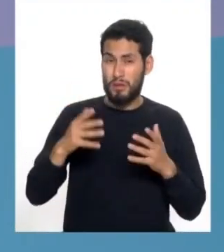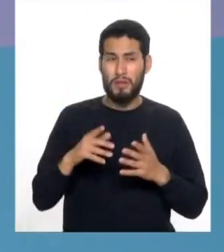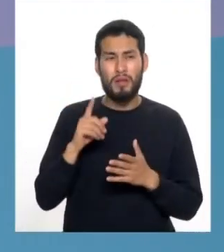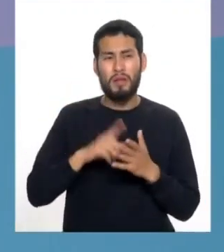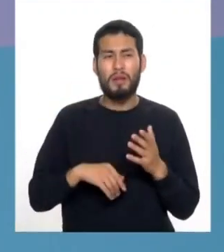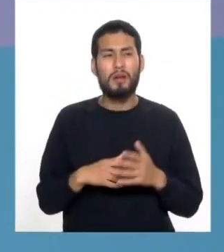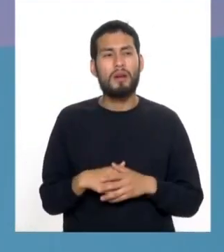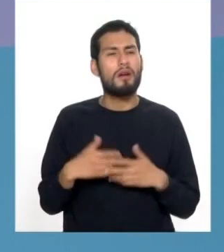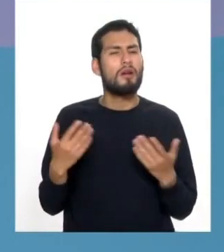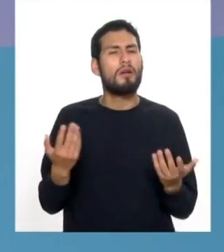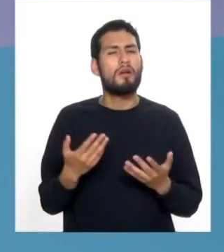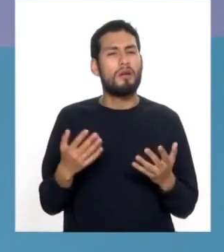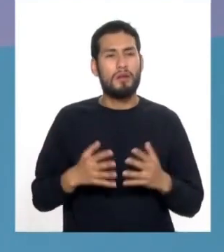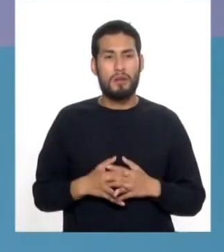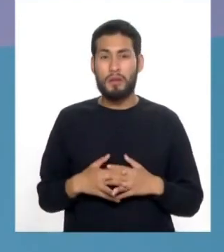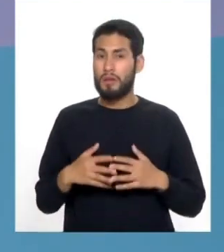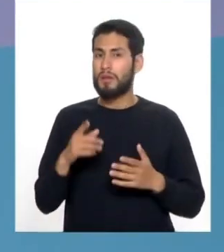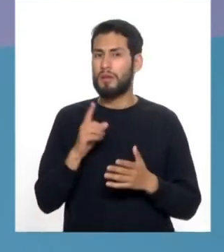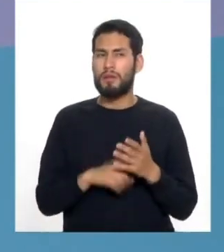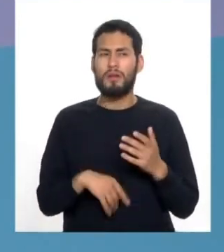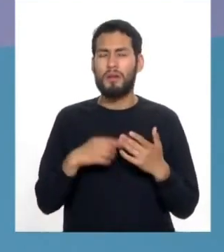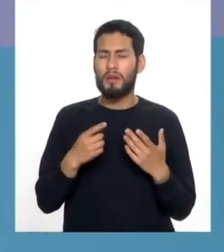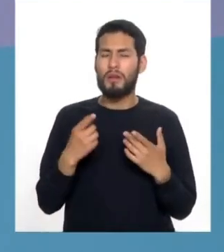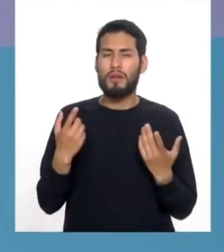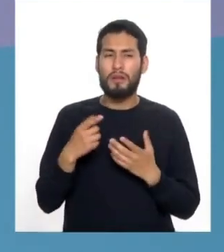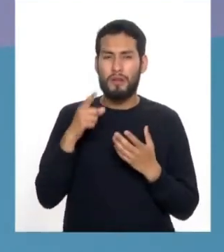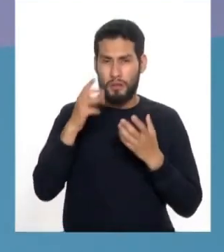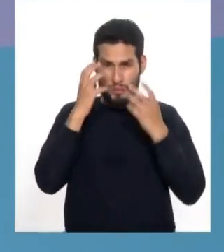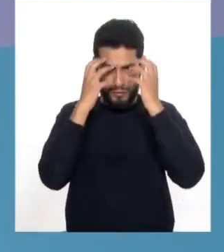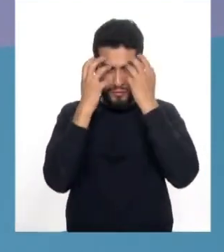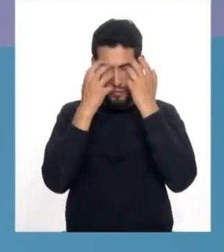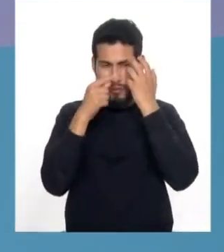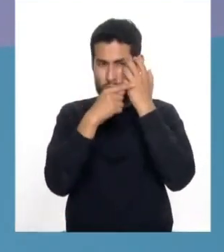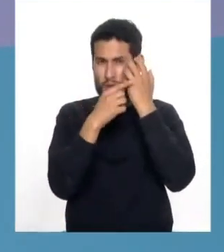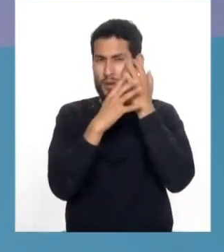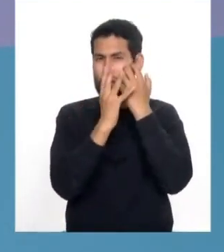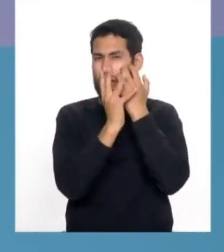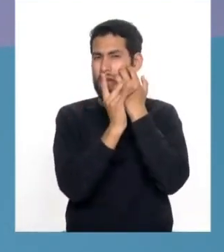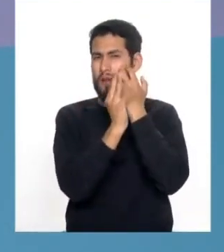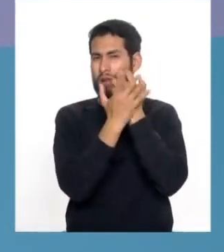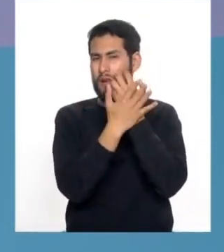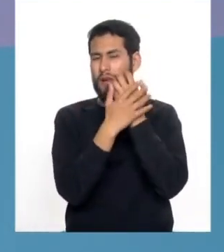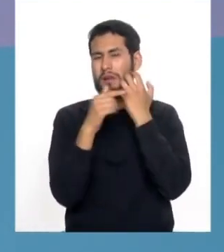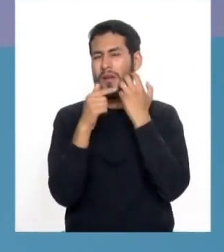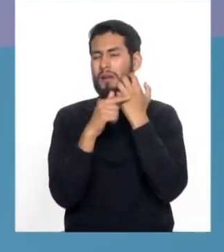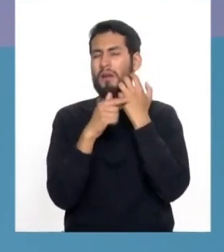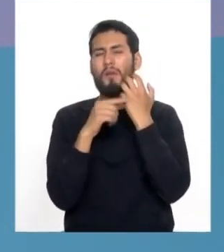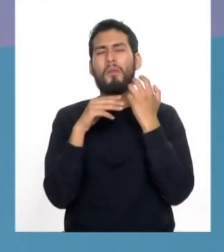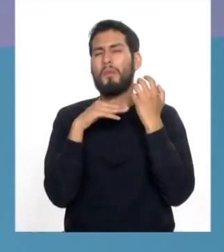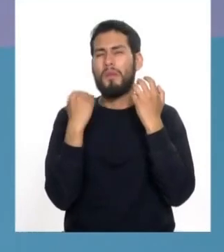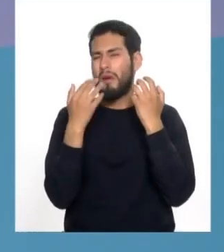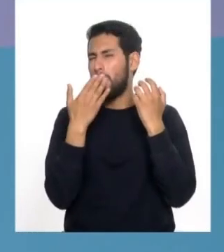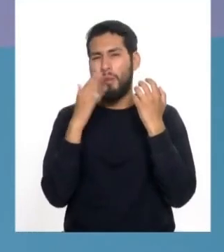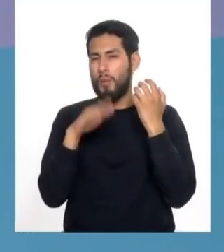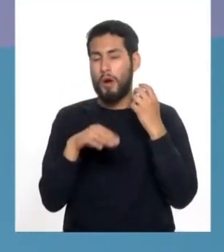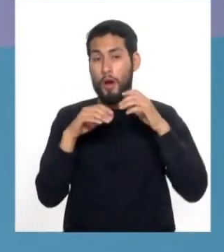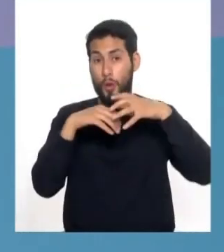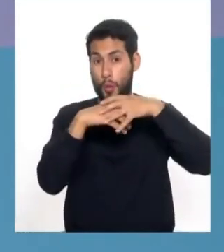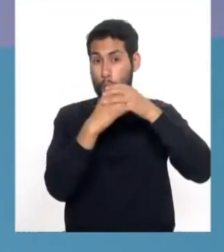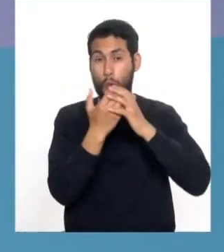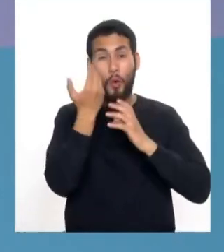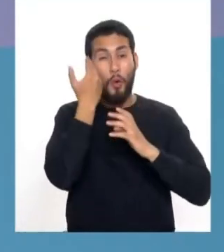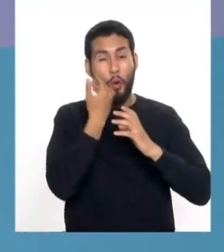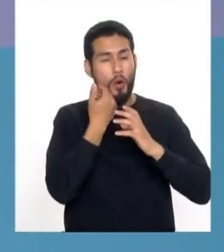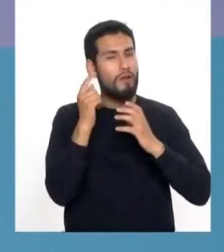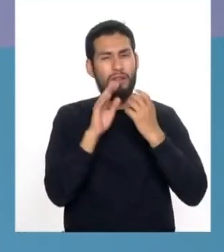probablemente se debe a una distrofia corneal, una malformación de la córnea que ha provocado este